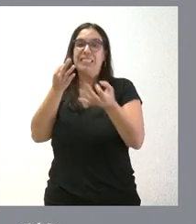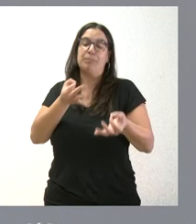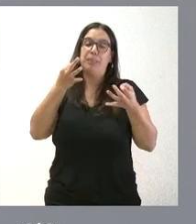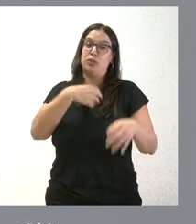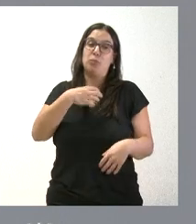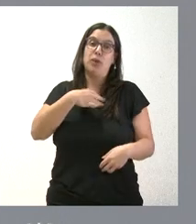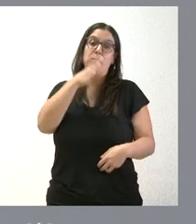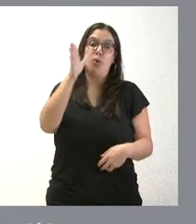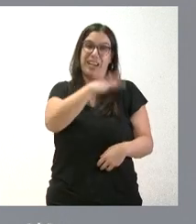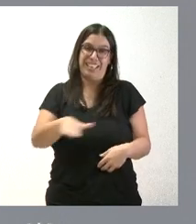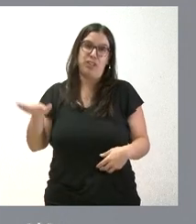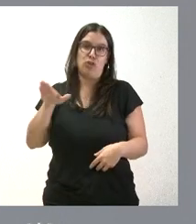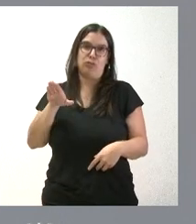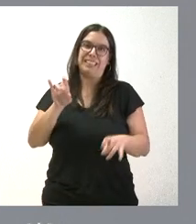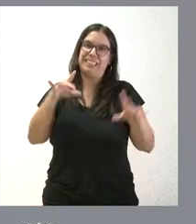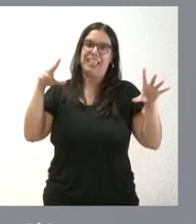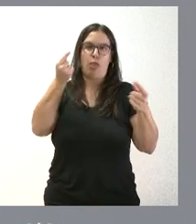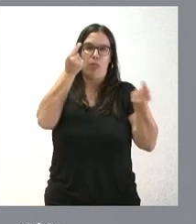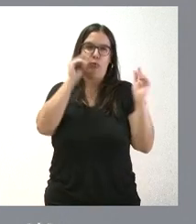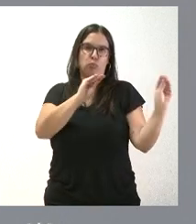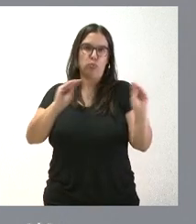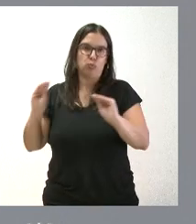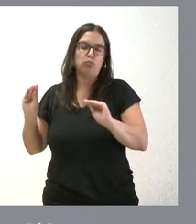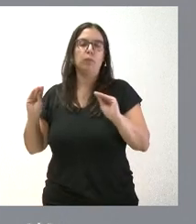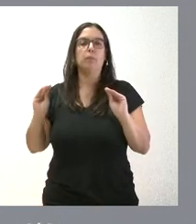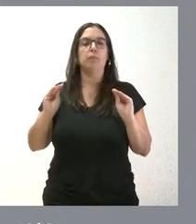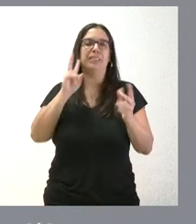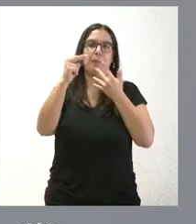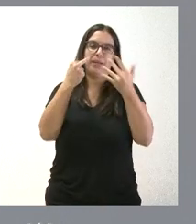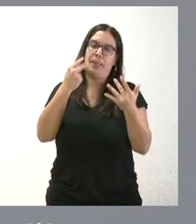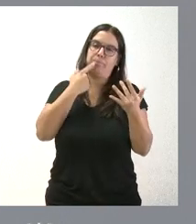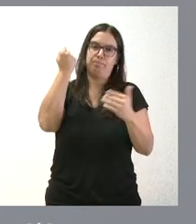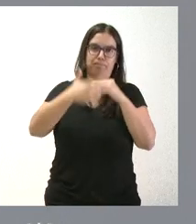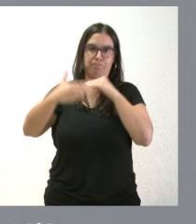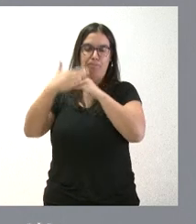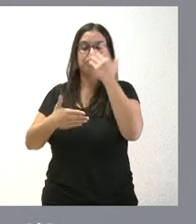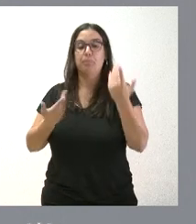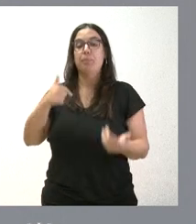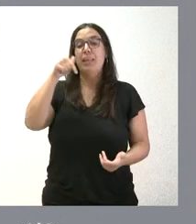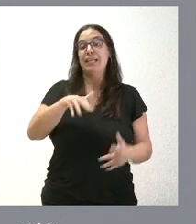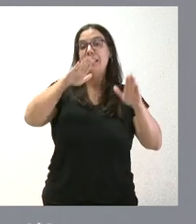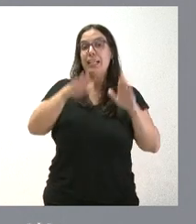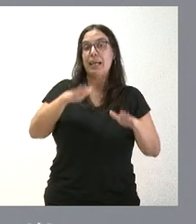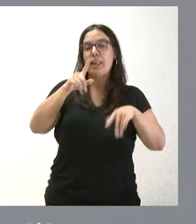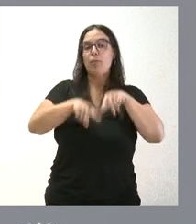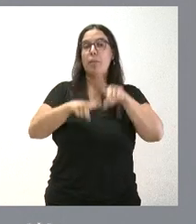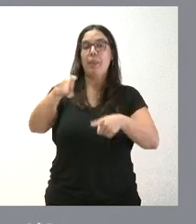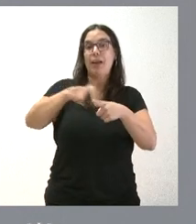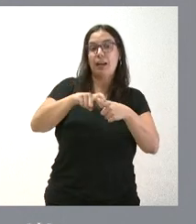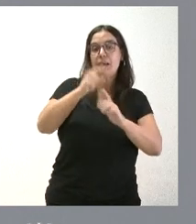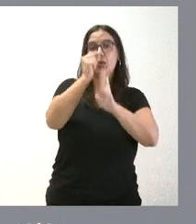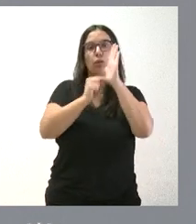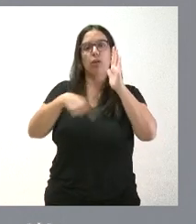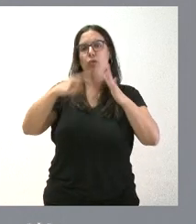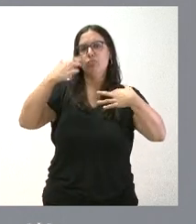como podríamos dar con transparencia en otros ámbitos. Y el tiempo que están aquí en función de sus características y condiciones, pues cumplen todas las